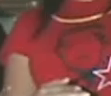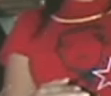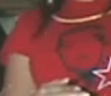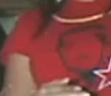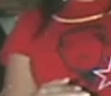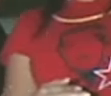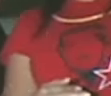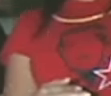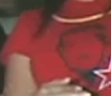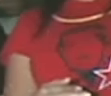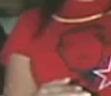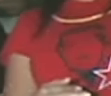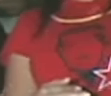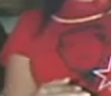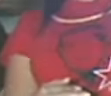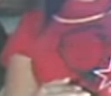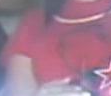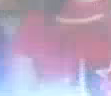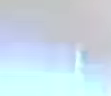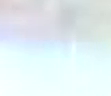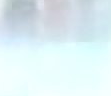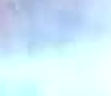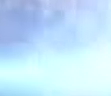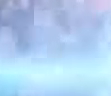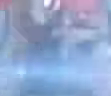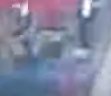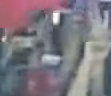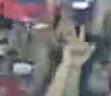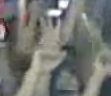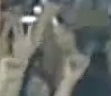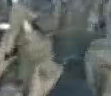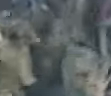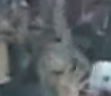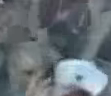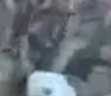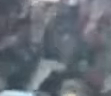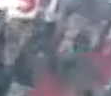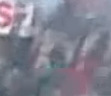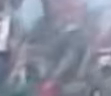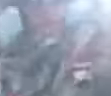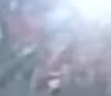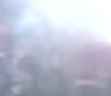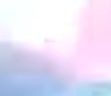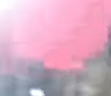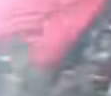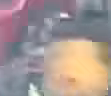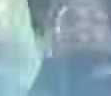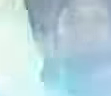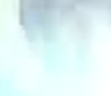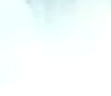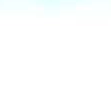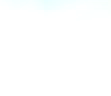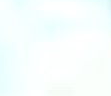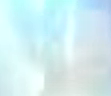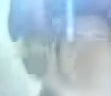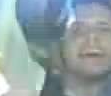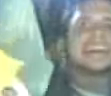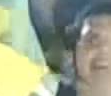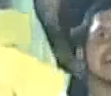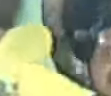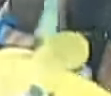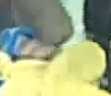a esta revolución esa revolución esa